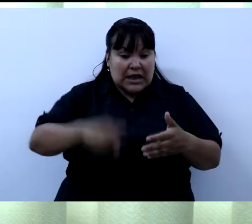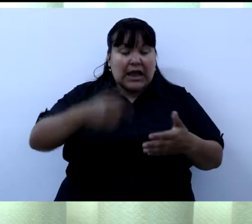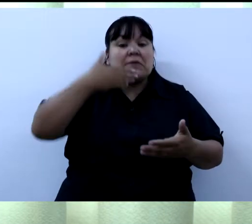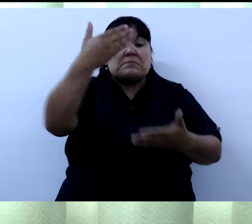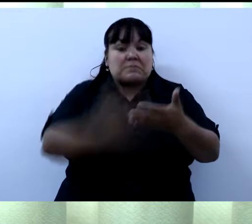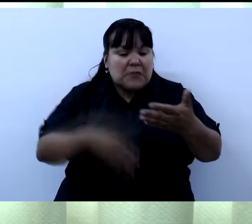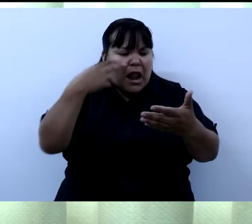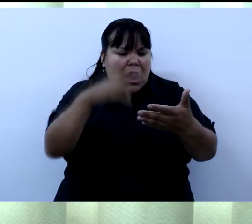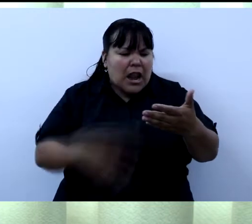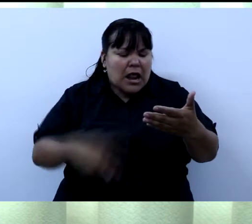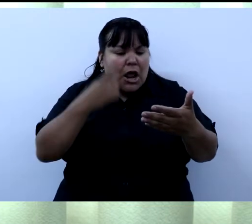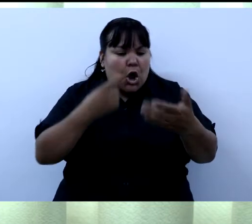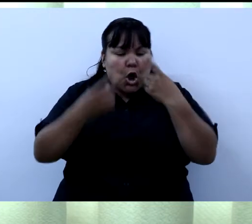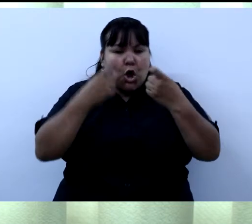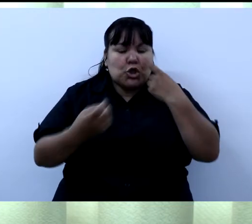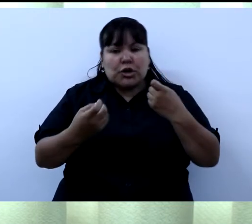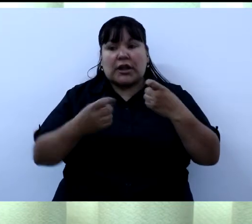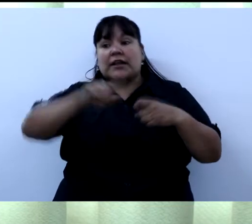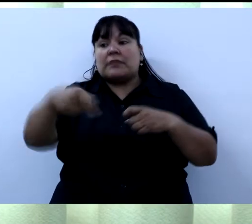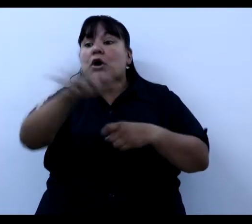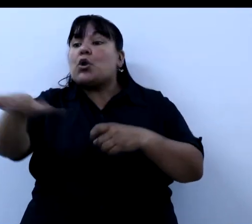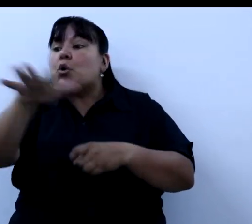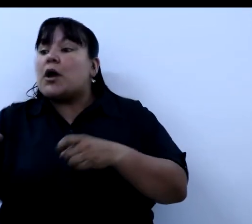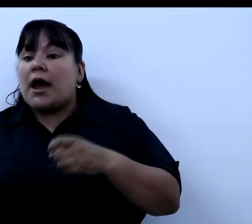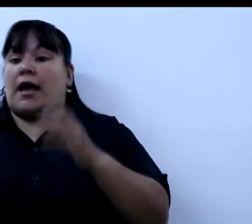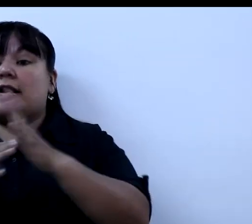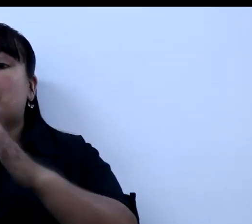asesoría de acuerdo a lo que corresponde.